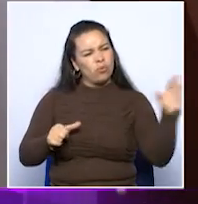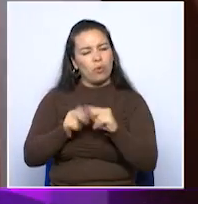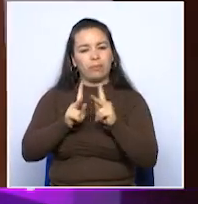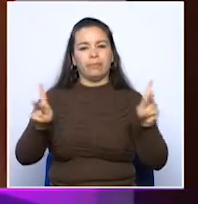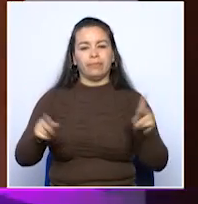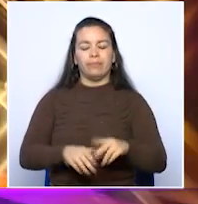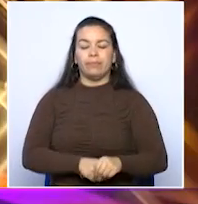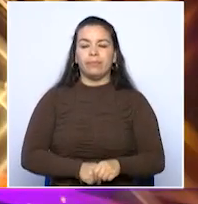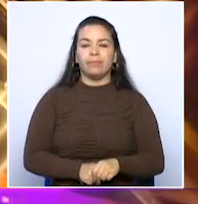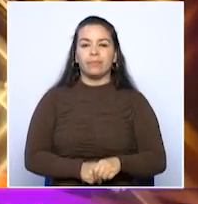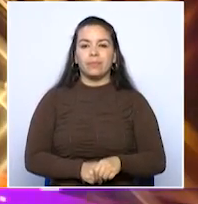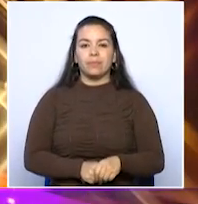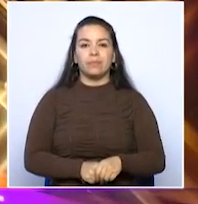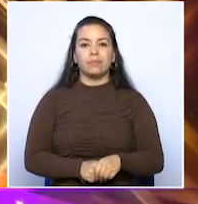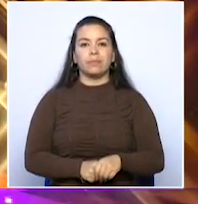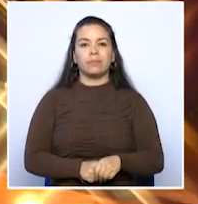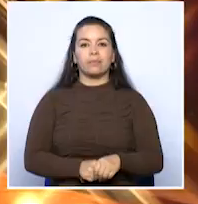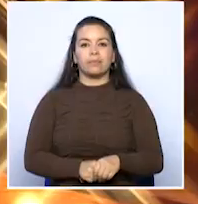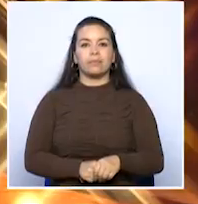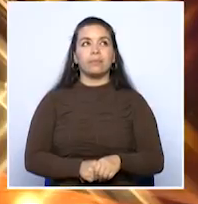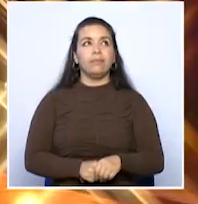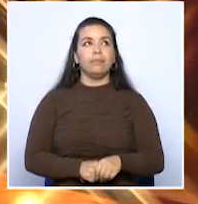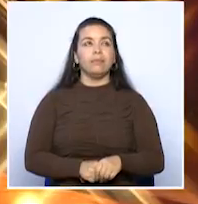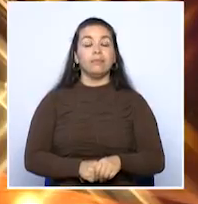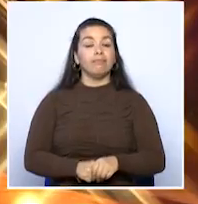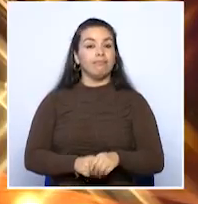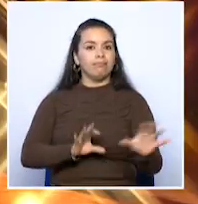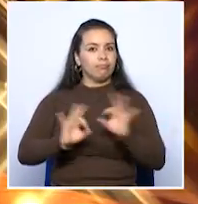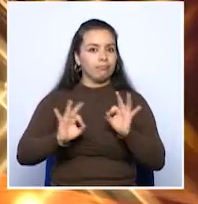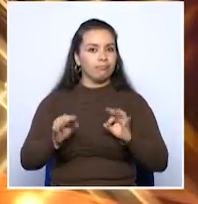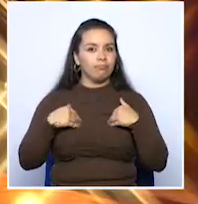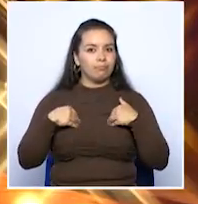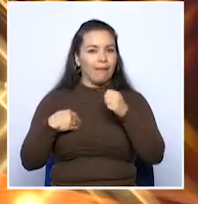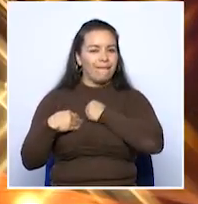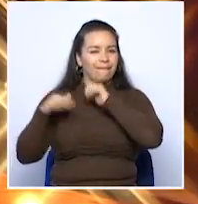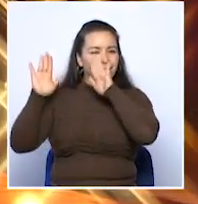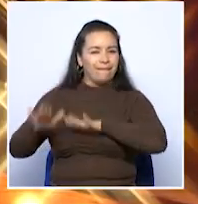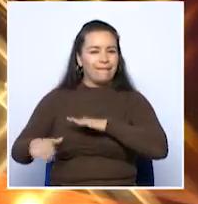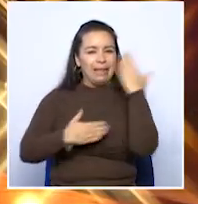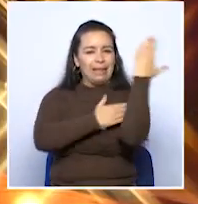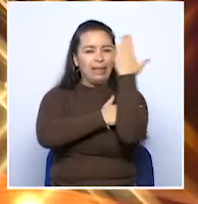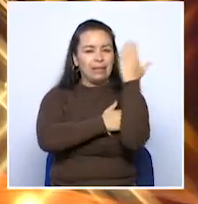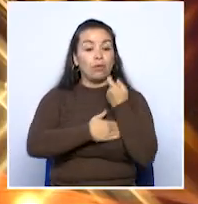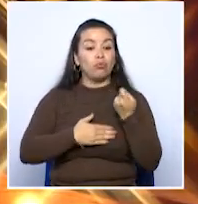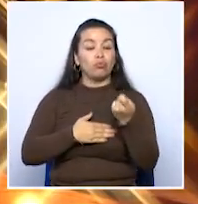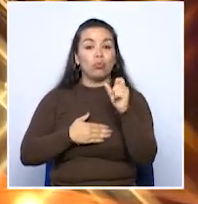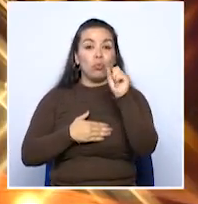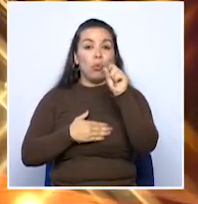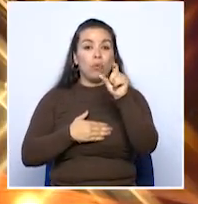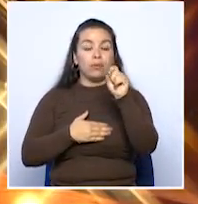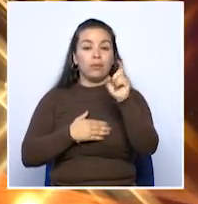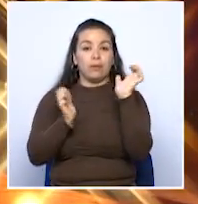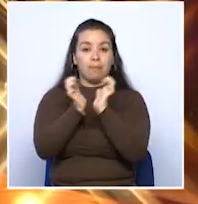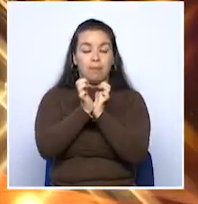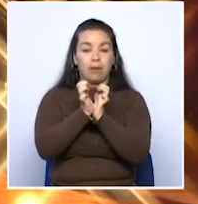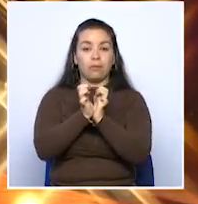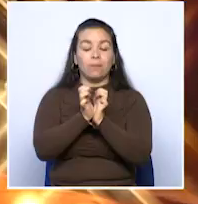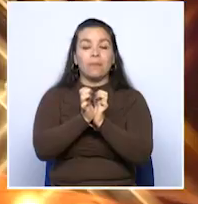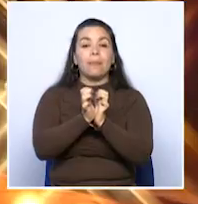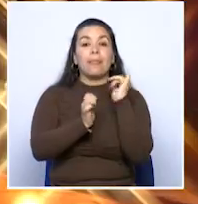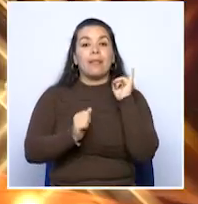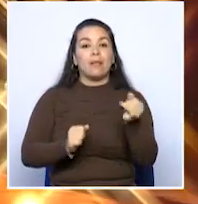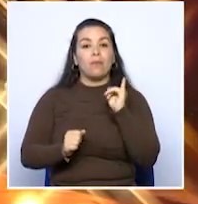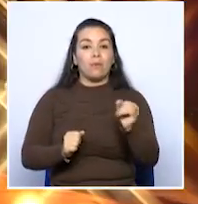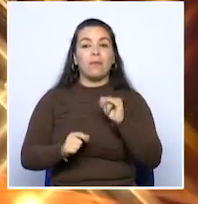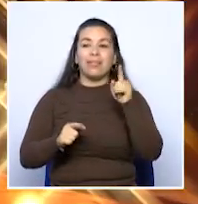habitantes. Prográmense los amantes del cine porque el próximo jueves 11 de mayo en el Cineforo del Papel a la Pantalla